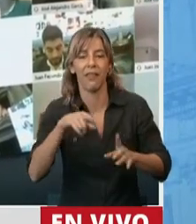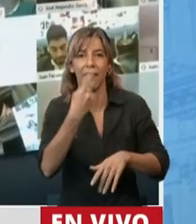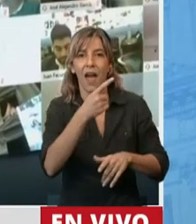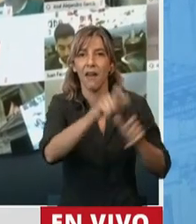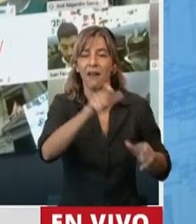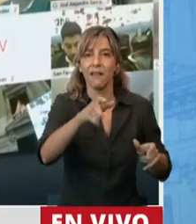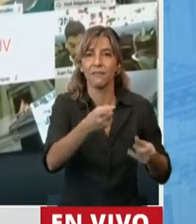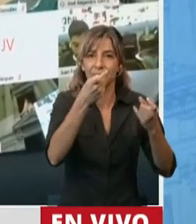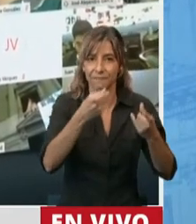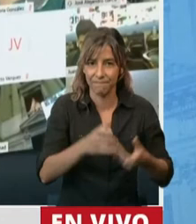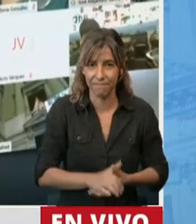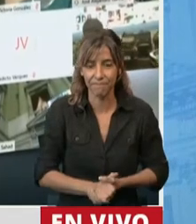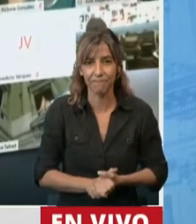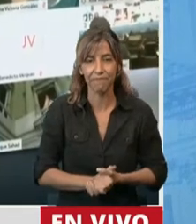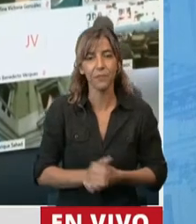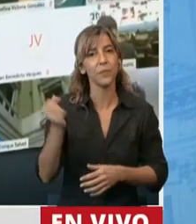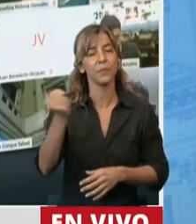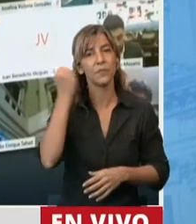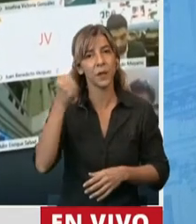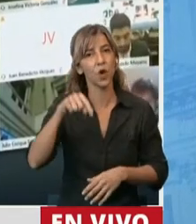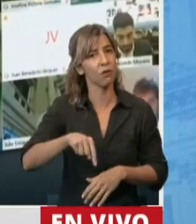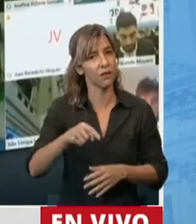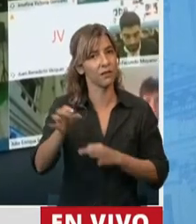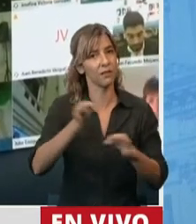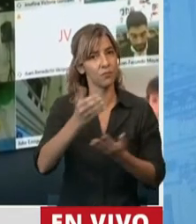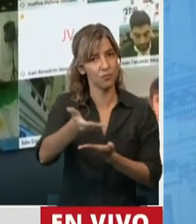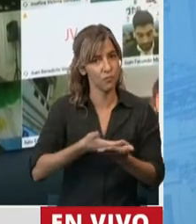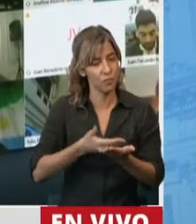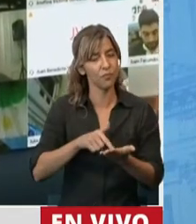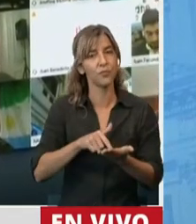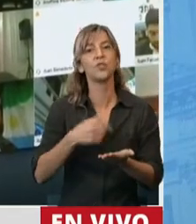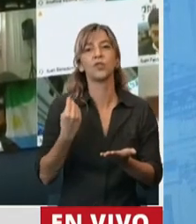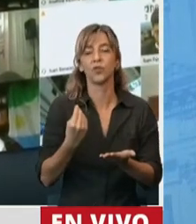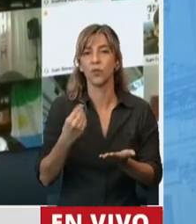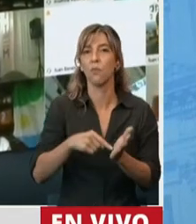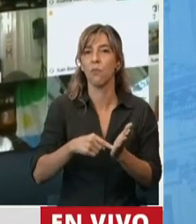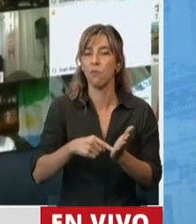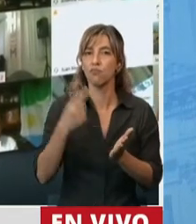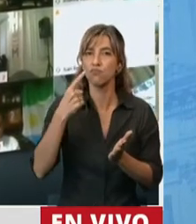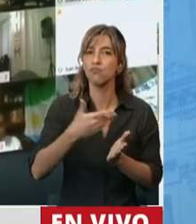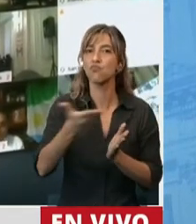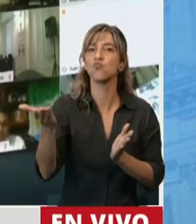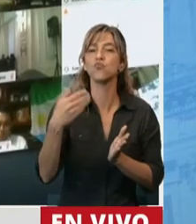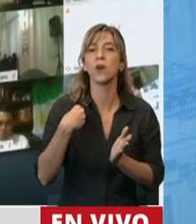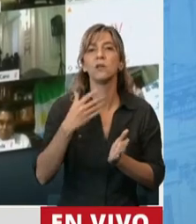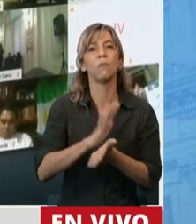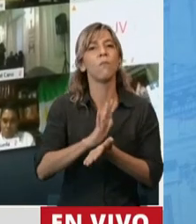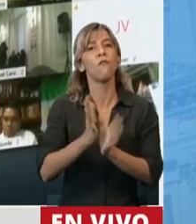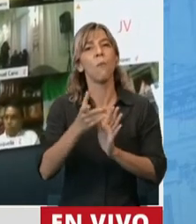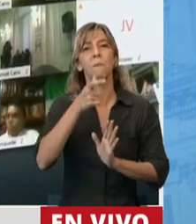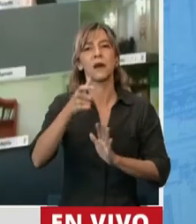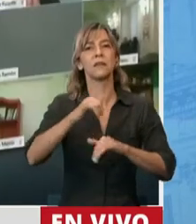tiene que este proyecto además manifieste un mensaje